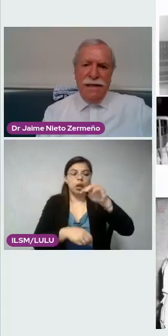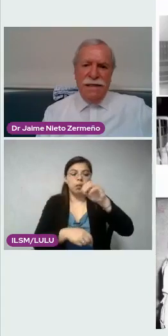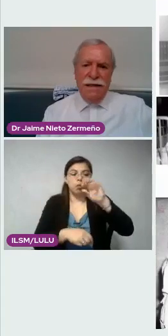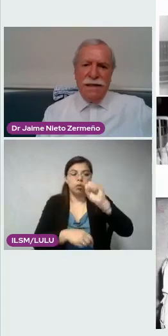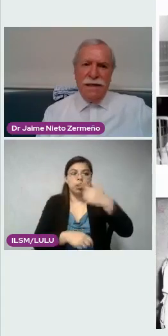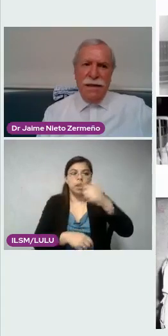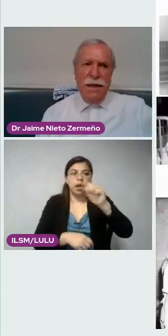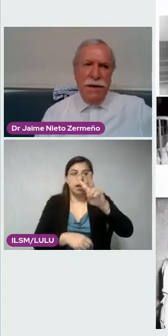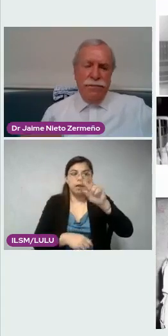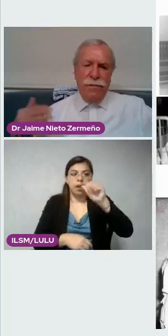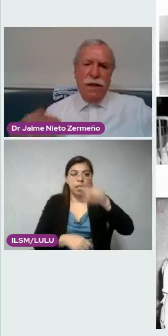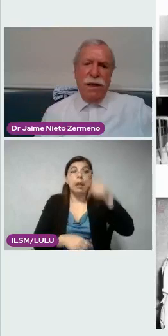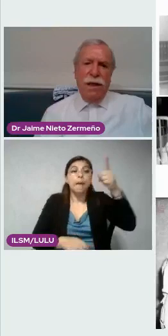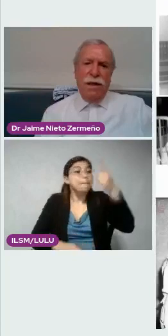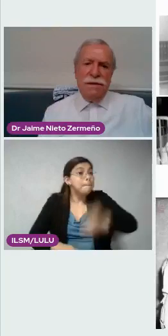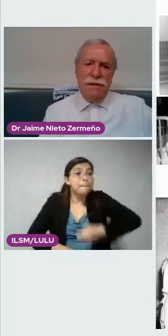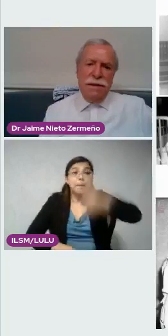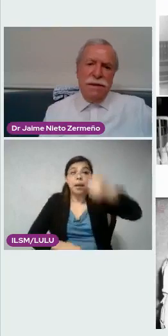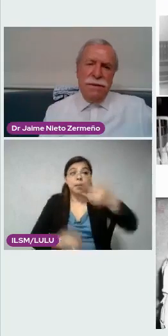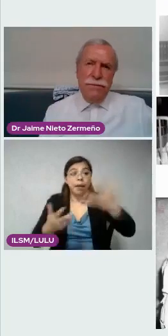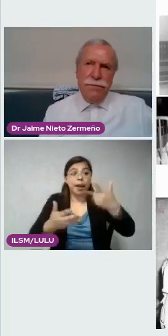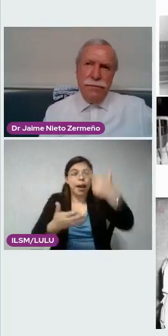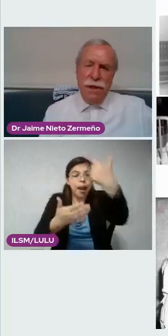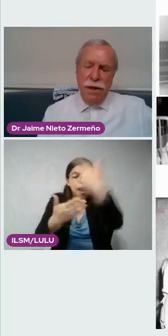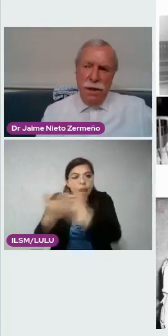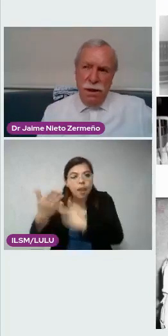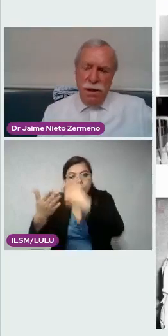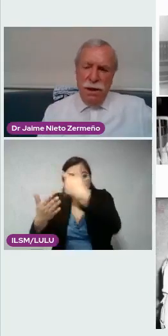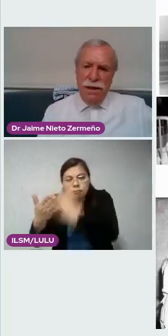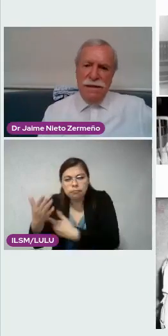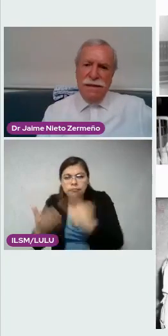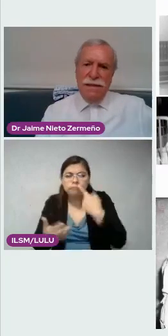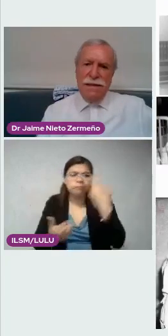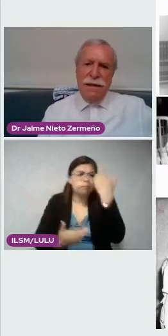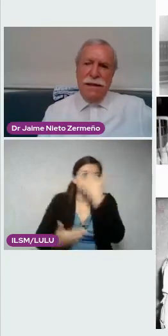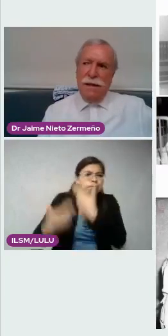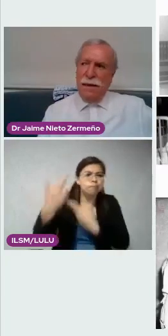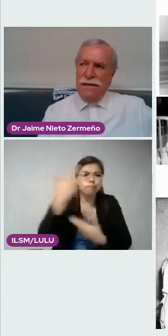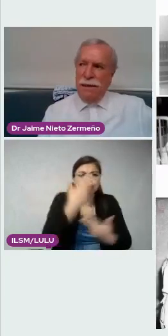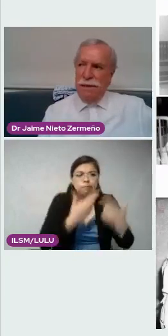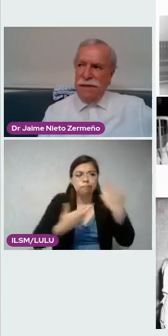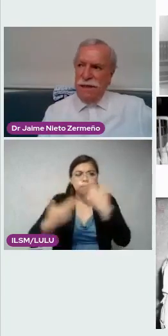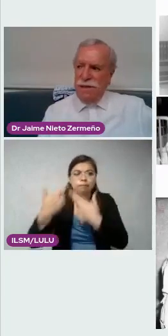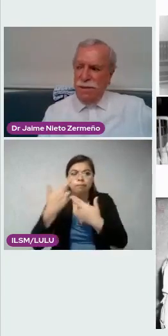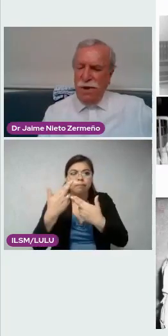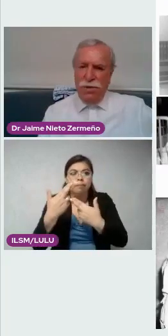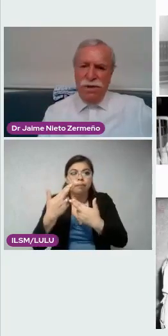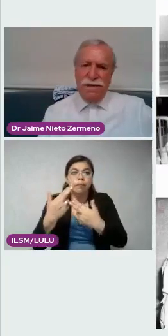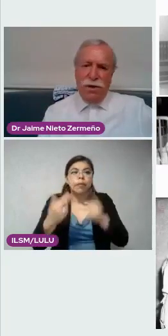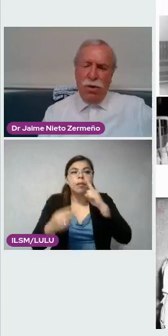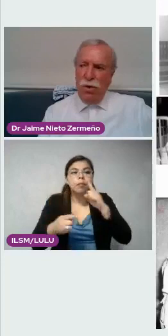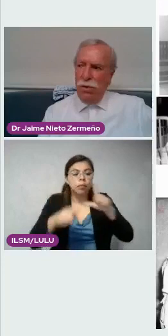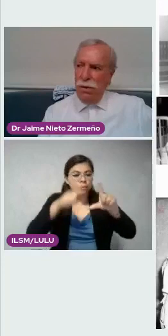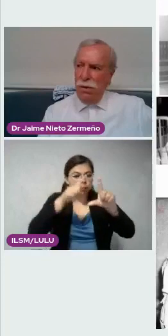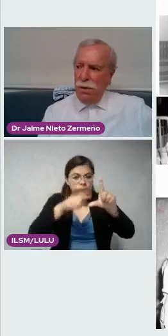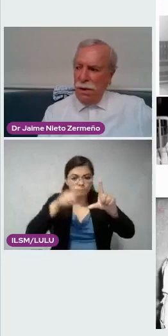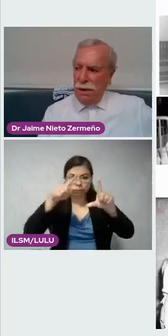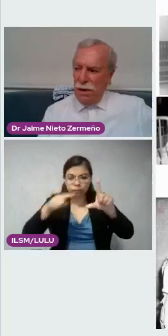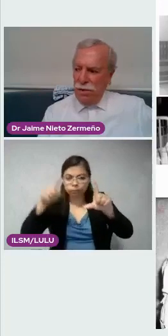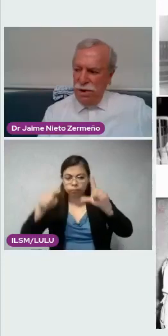las listas de las tablas de crecimiento y desarrollo